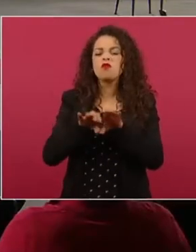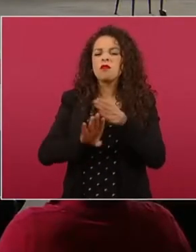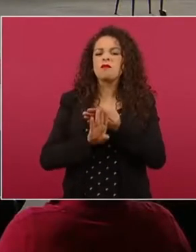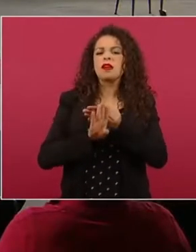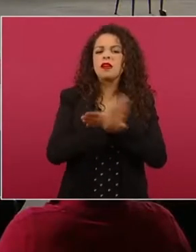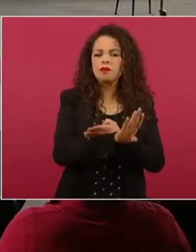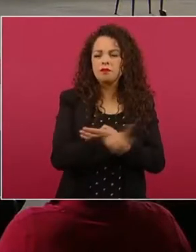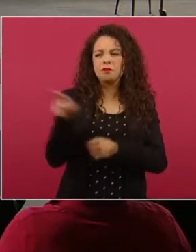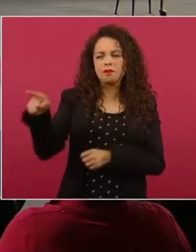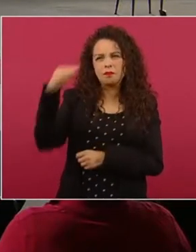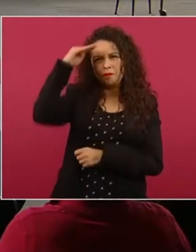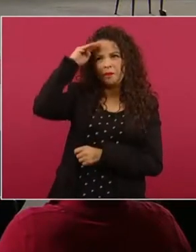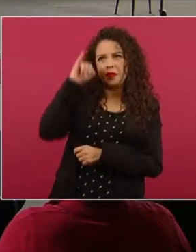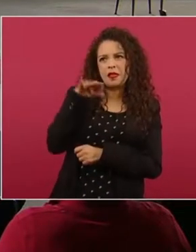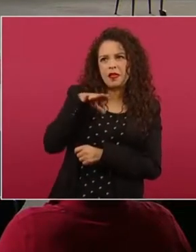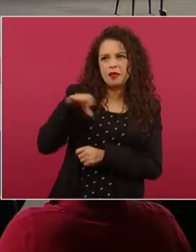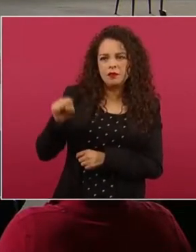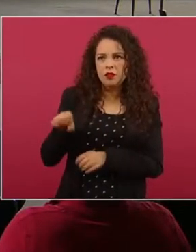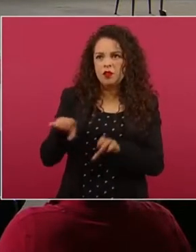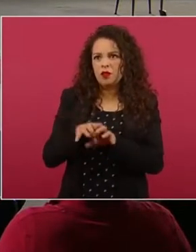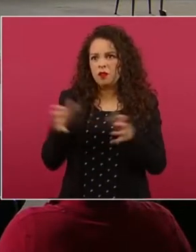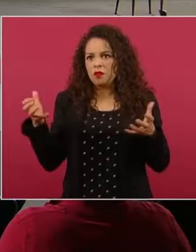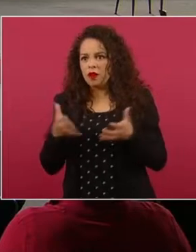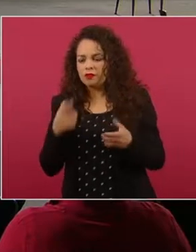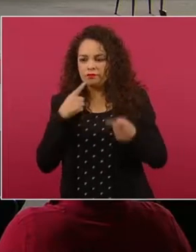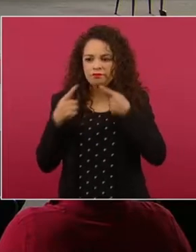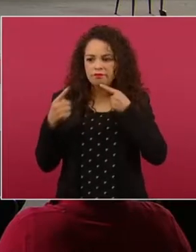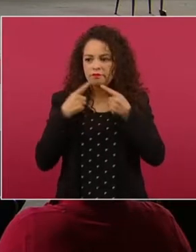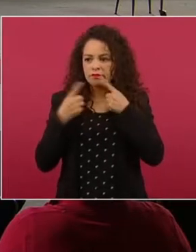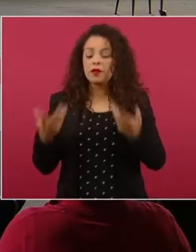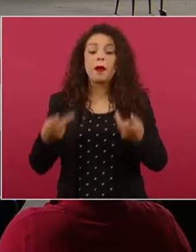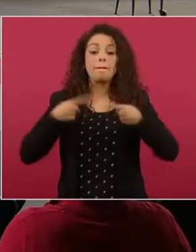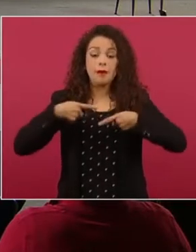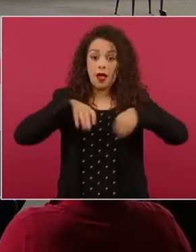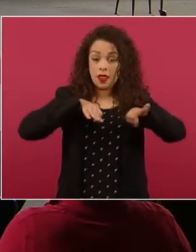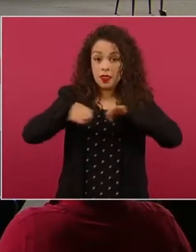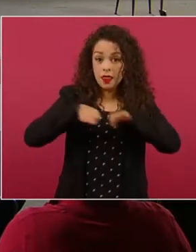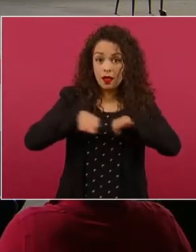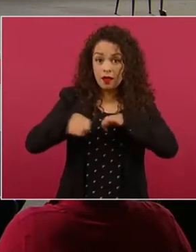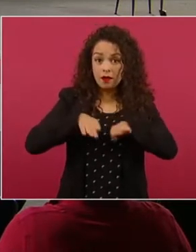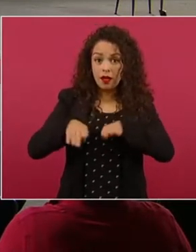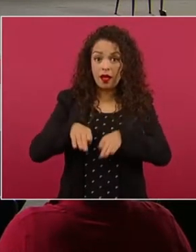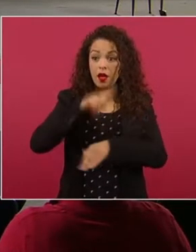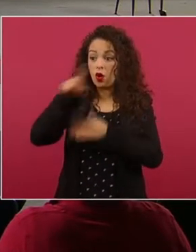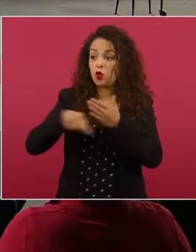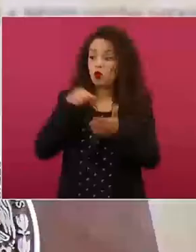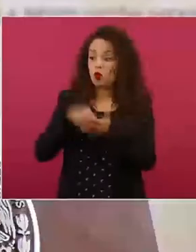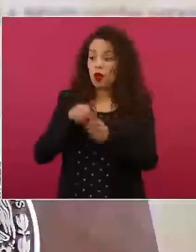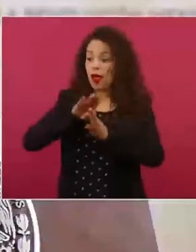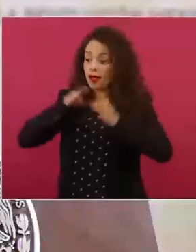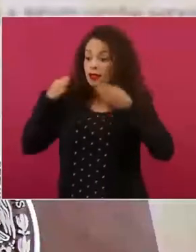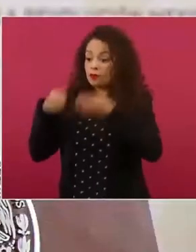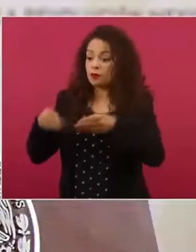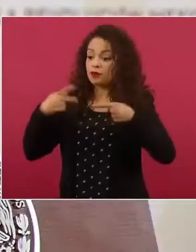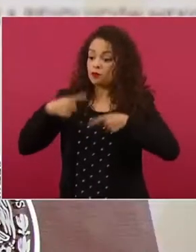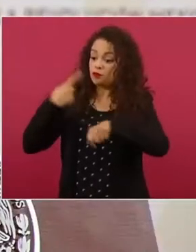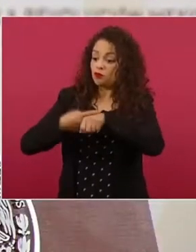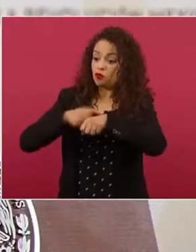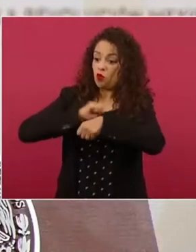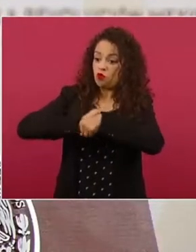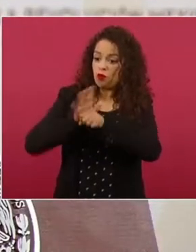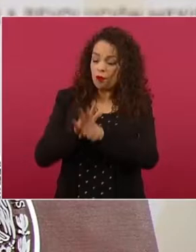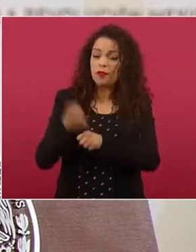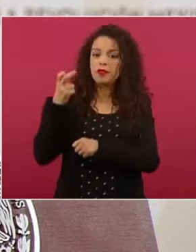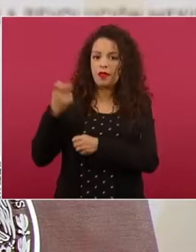recursos fueran entregados al personal que prestó sus servicios en áreas COVID, por lo que se estableció un